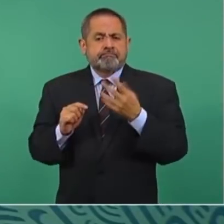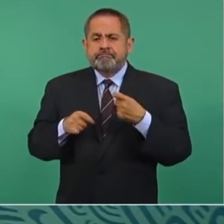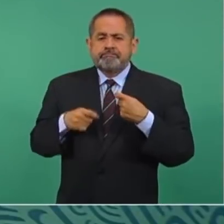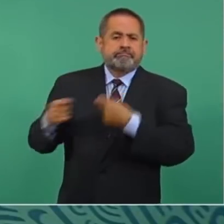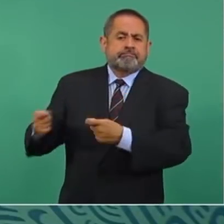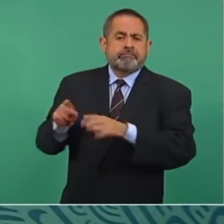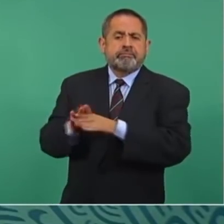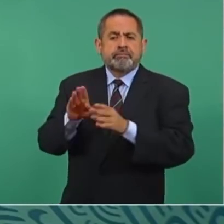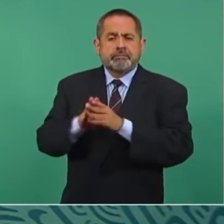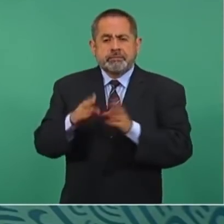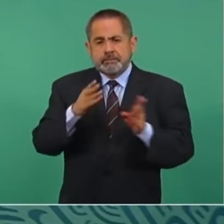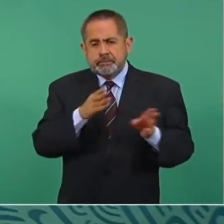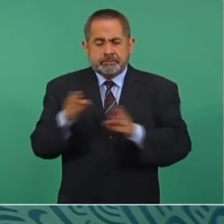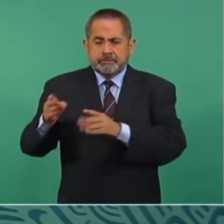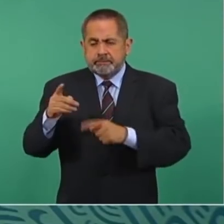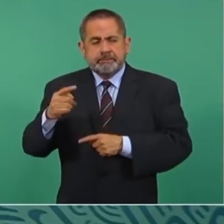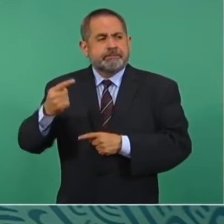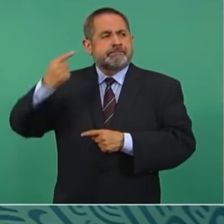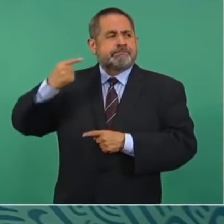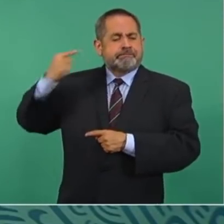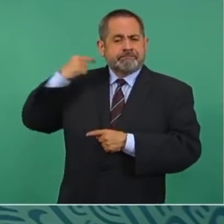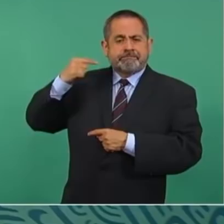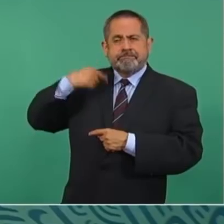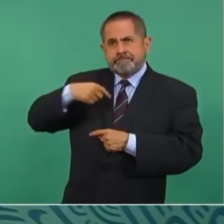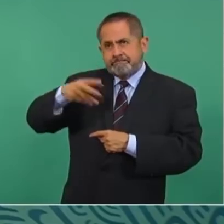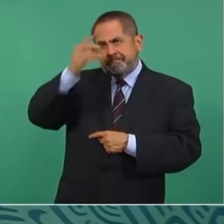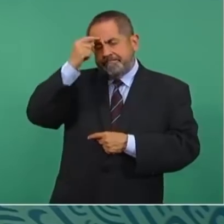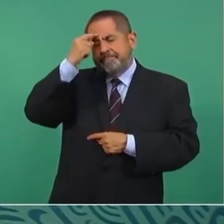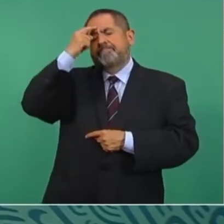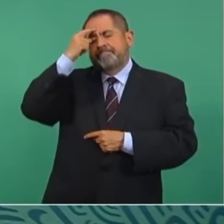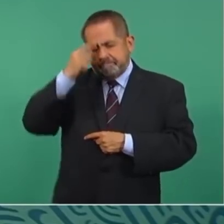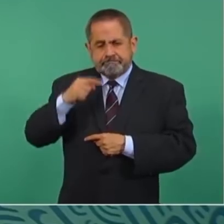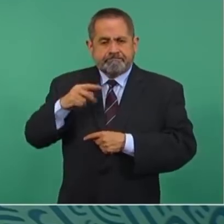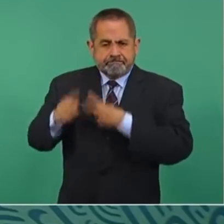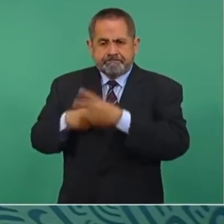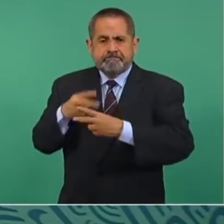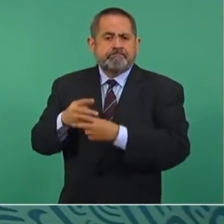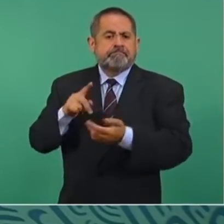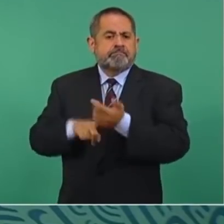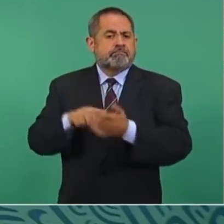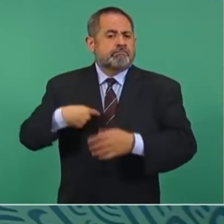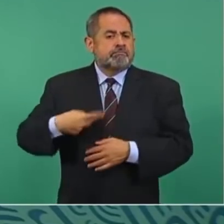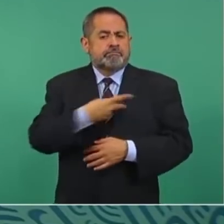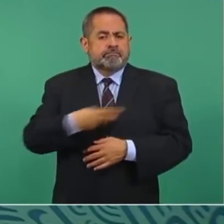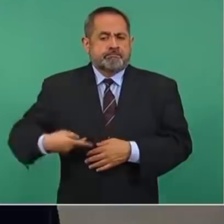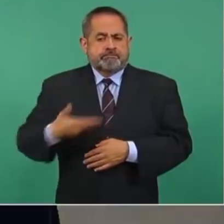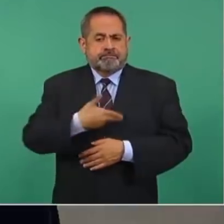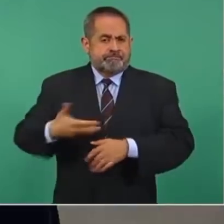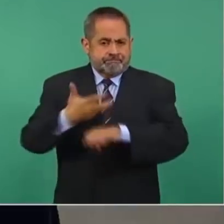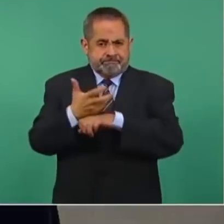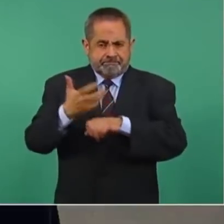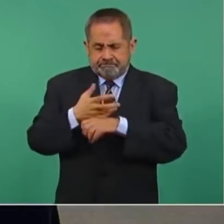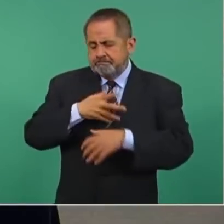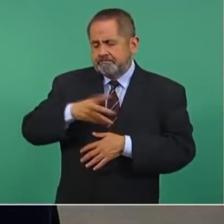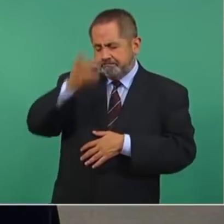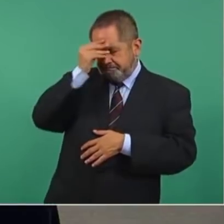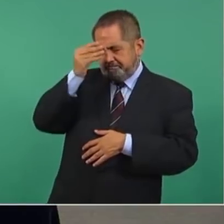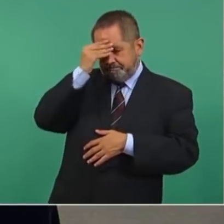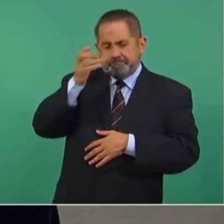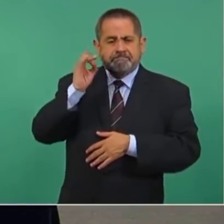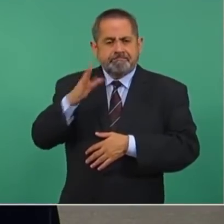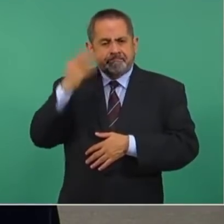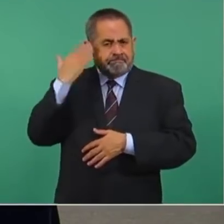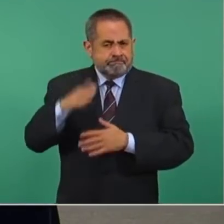basa en las lecciones aprendidas de mis años al frente de este esfuerzo como vicepresidente de los Estados Unidos. Un aspecto